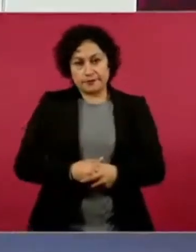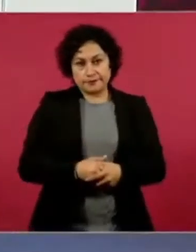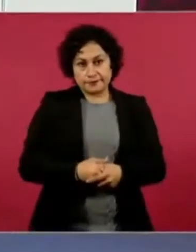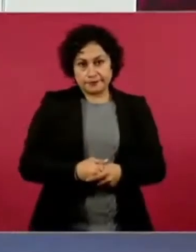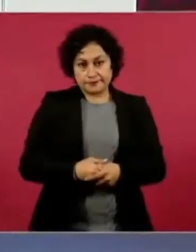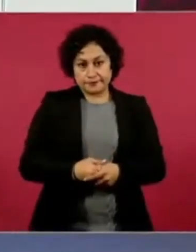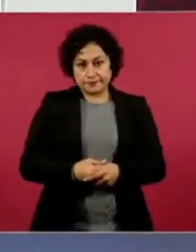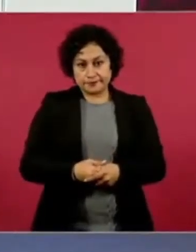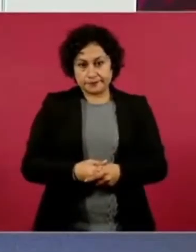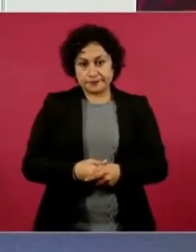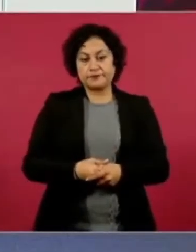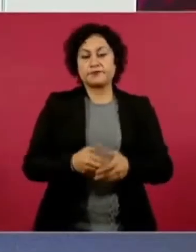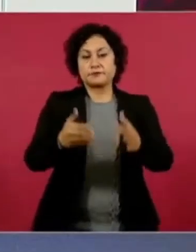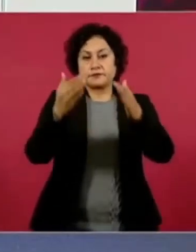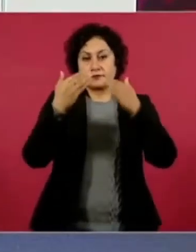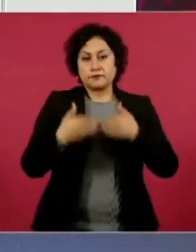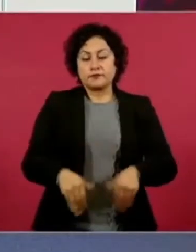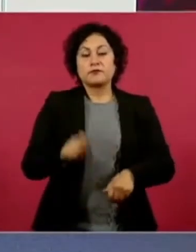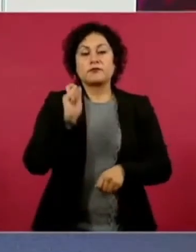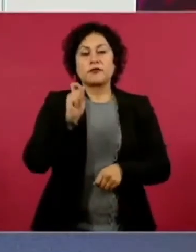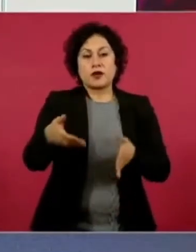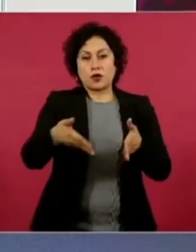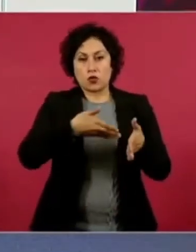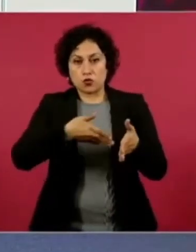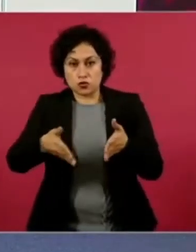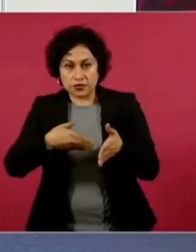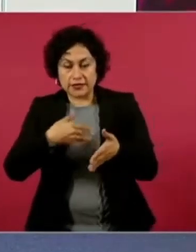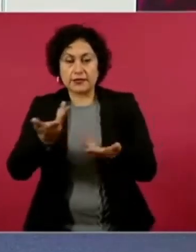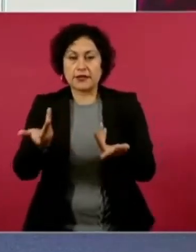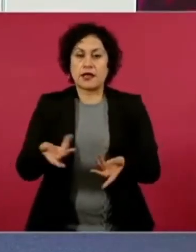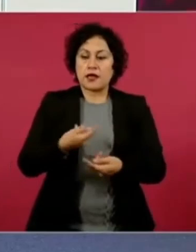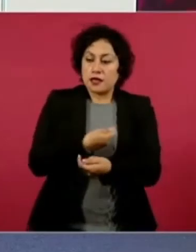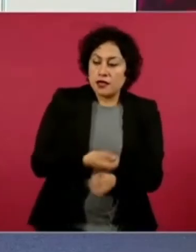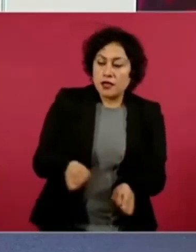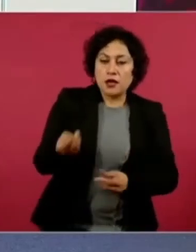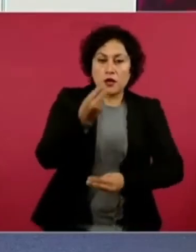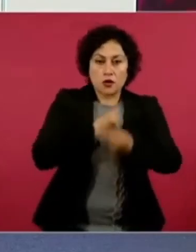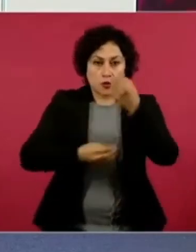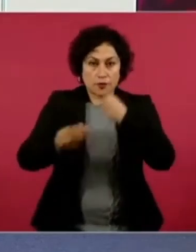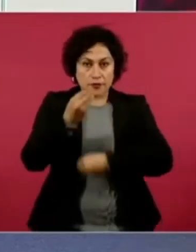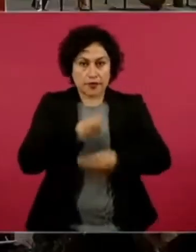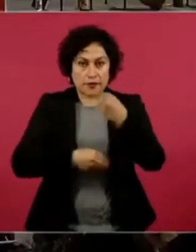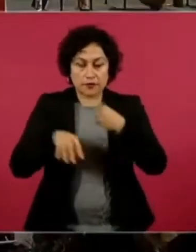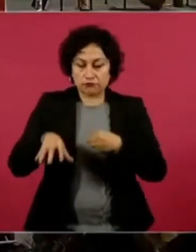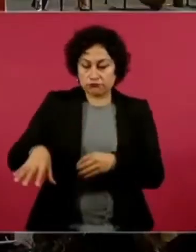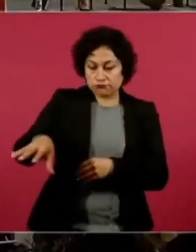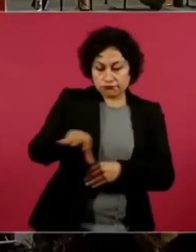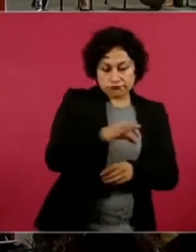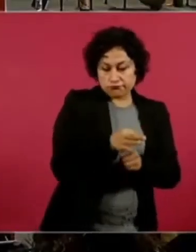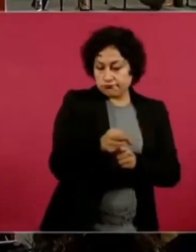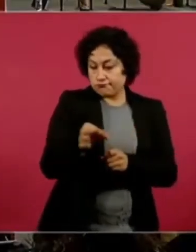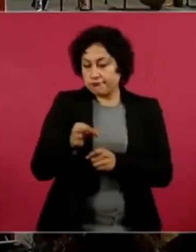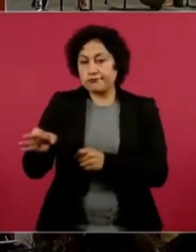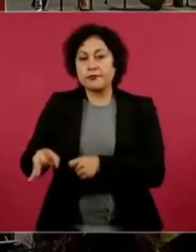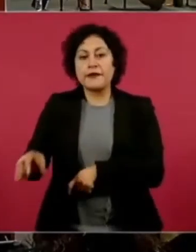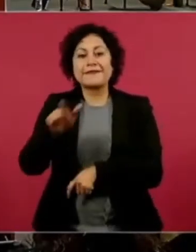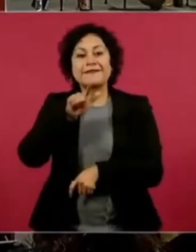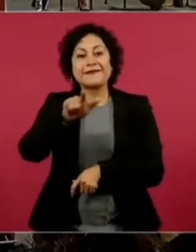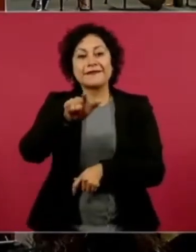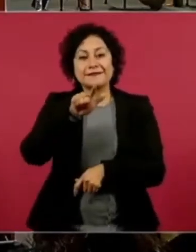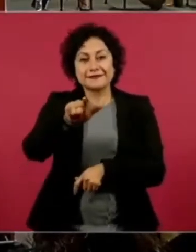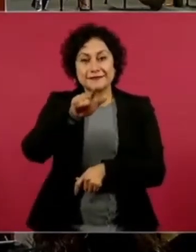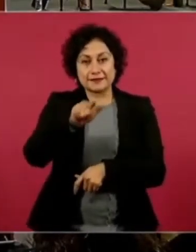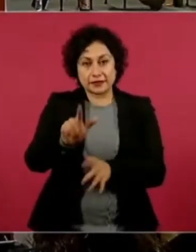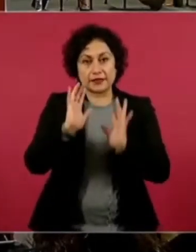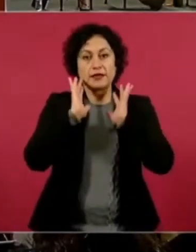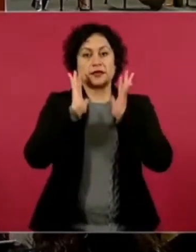Cocinas, comedores comunitarios, 17 colonias beneficiadas, 5